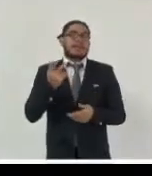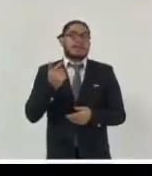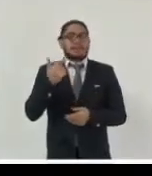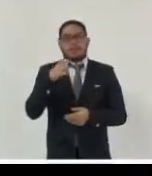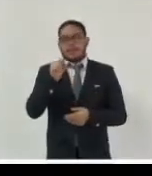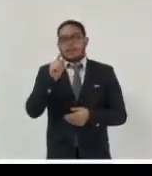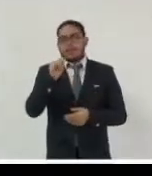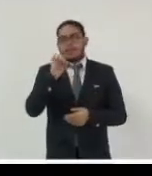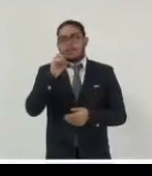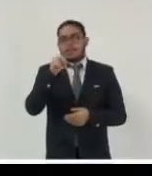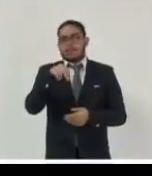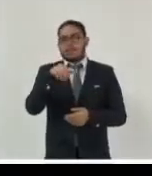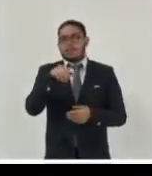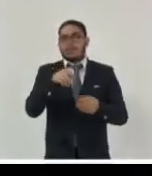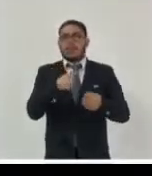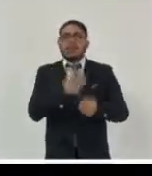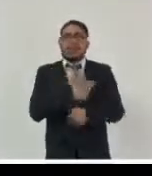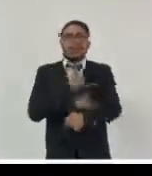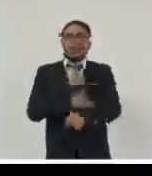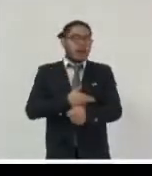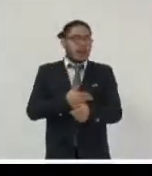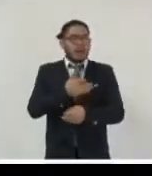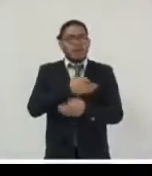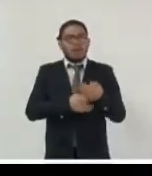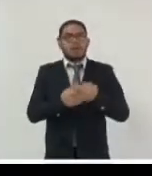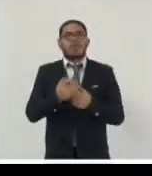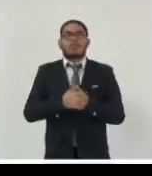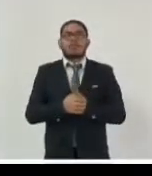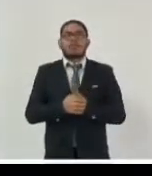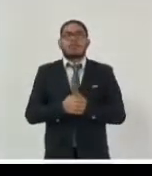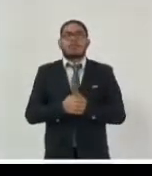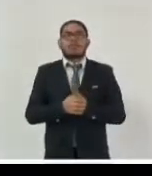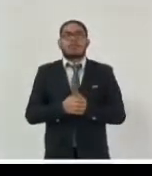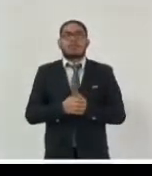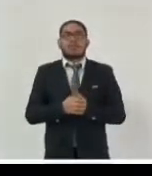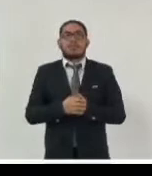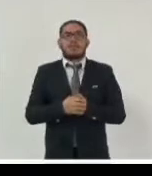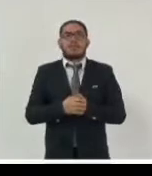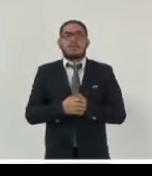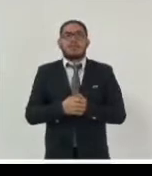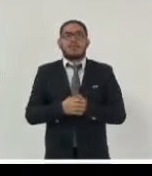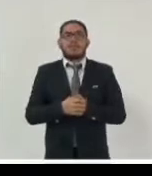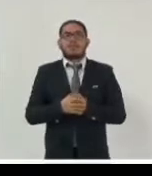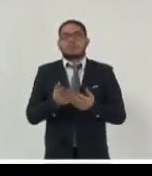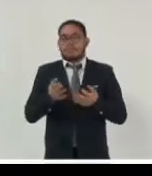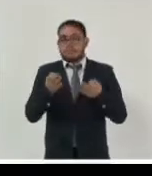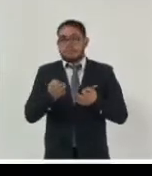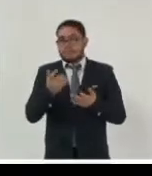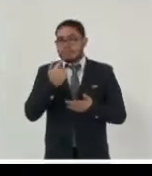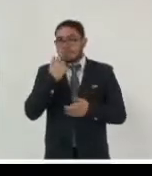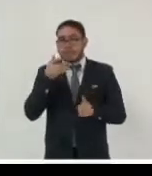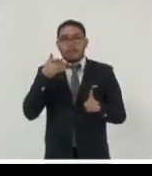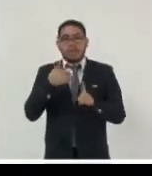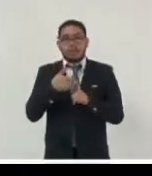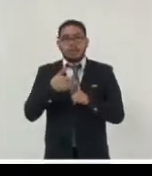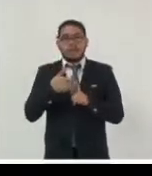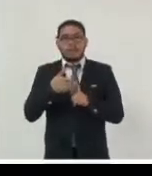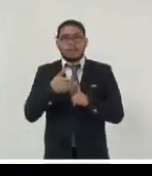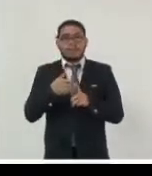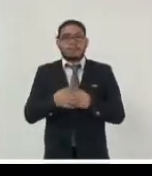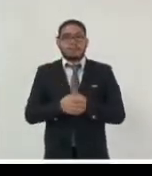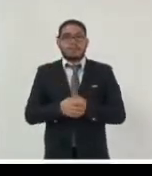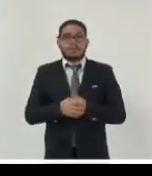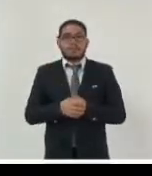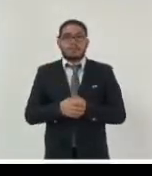mirada data céntrica por supuesto existe una gestión documental que está compuesto por